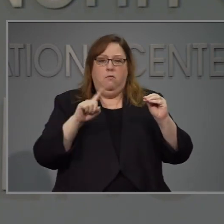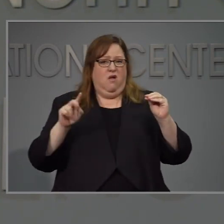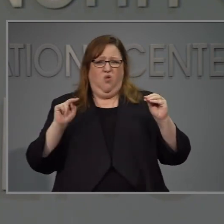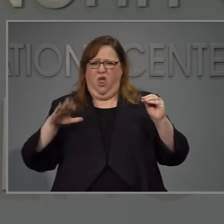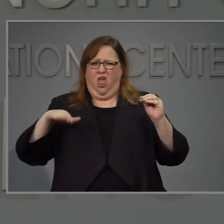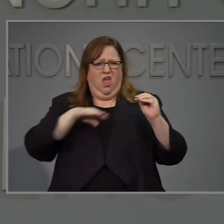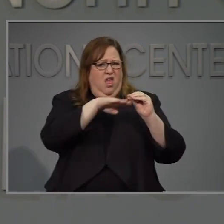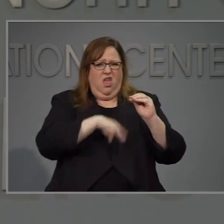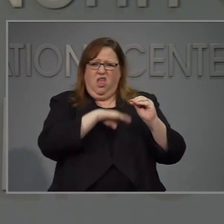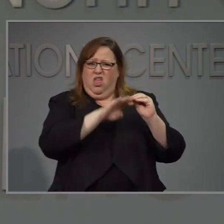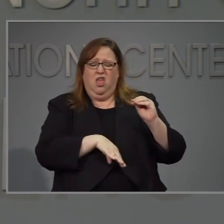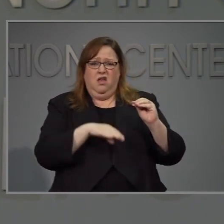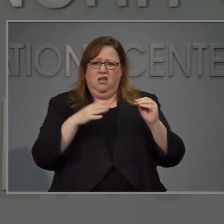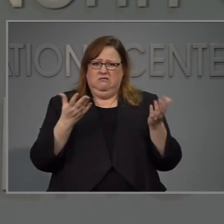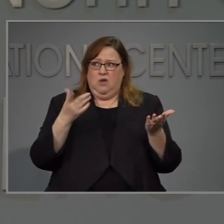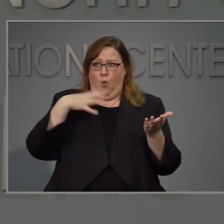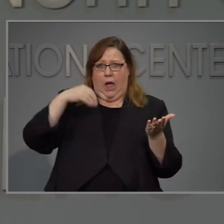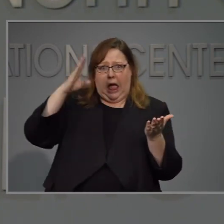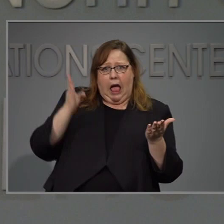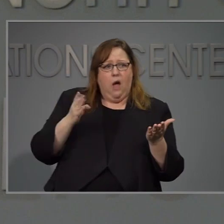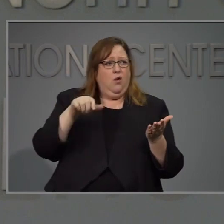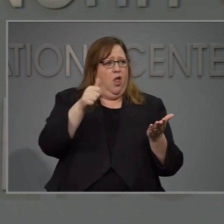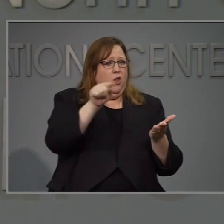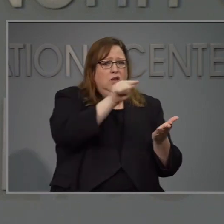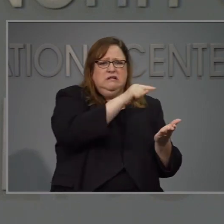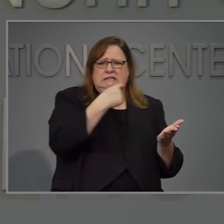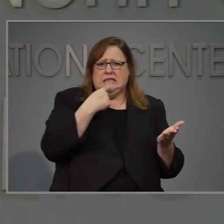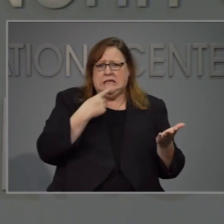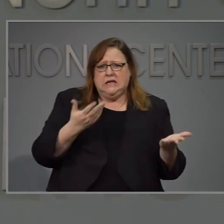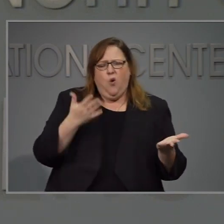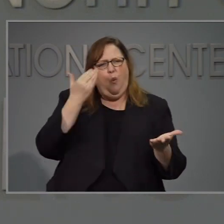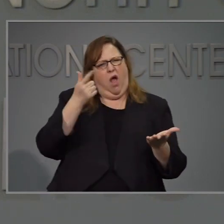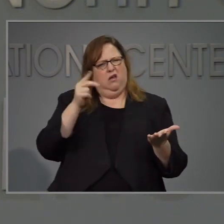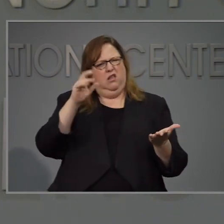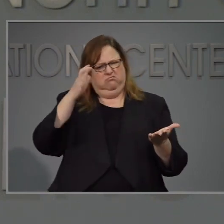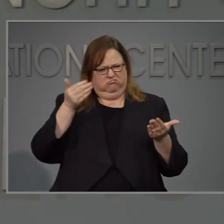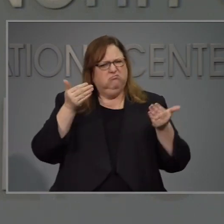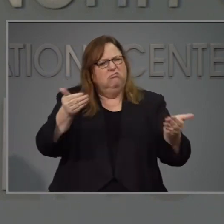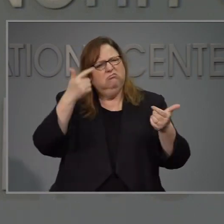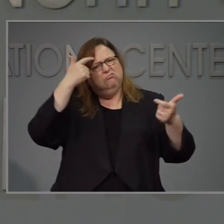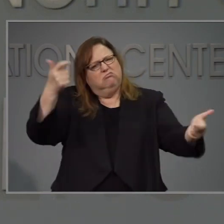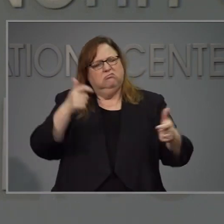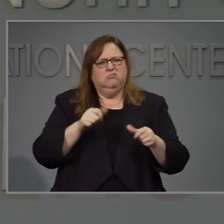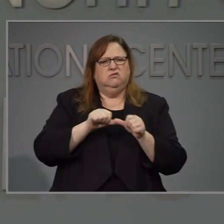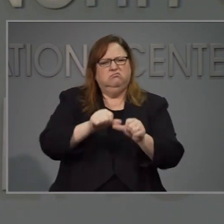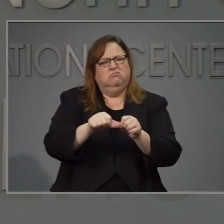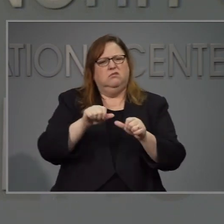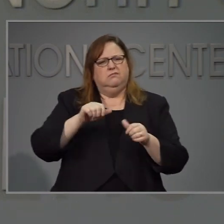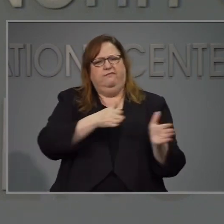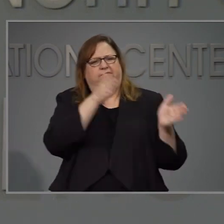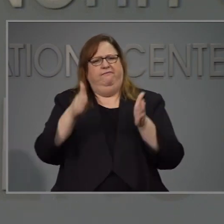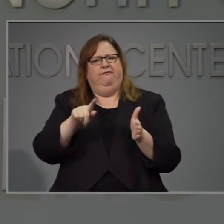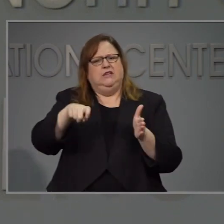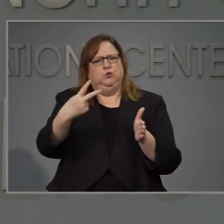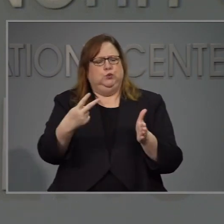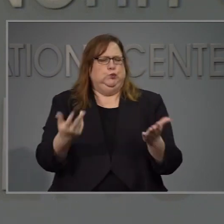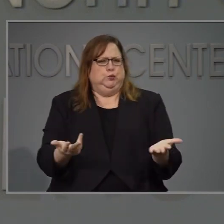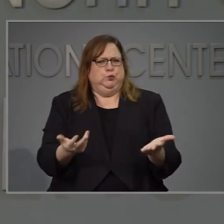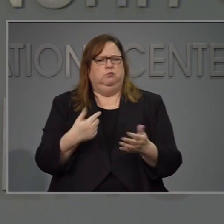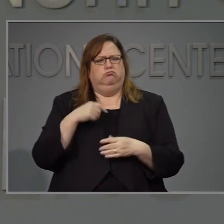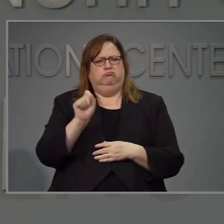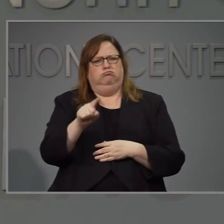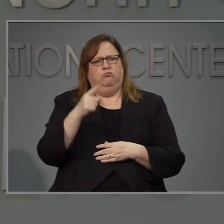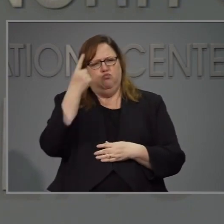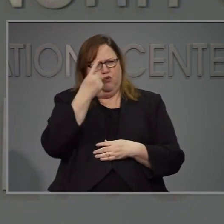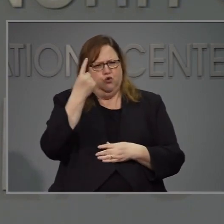continuar con con la fase dos y abrir la economía respuesta. Bueno, nosotros sabemos que existen. Más